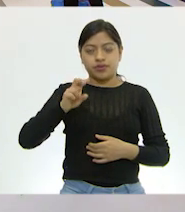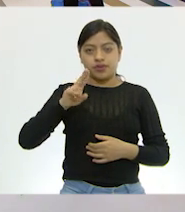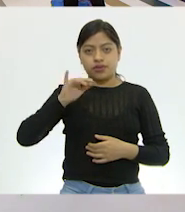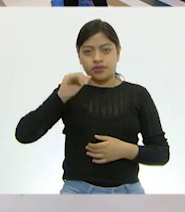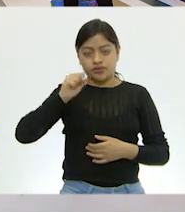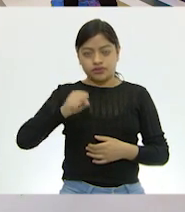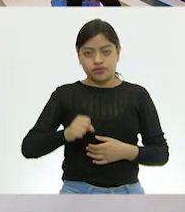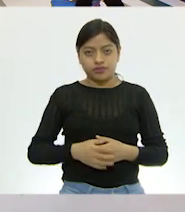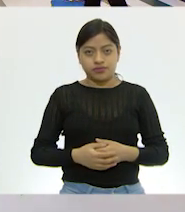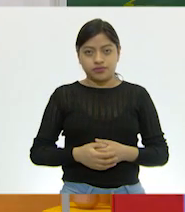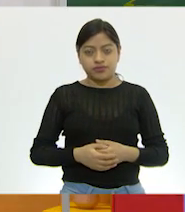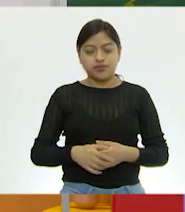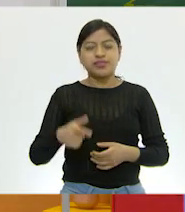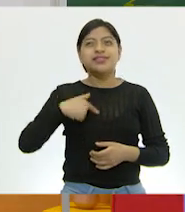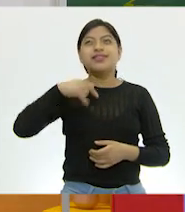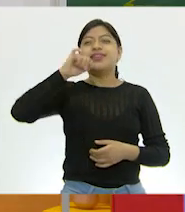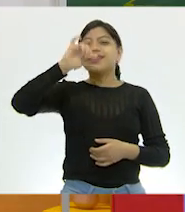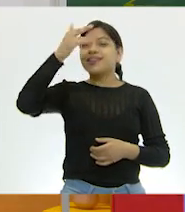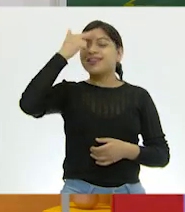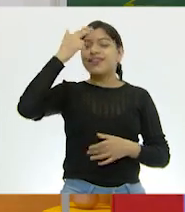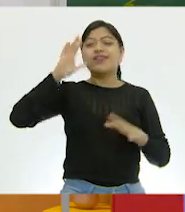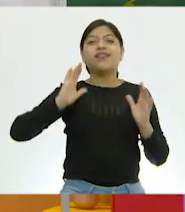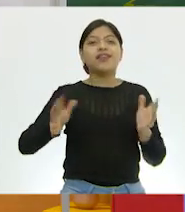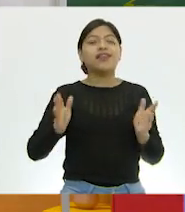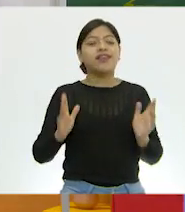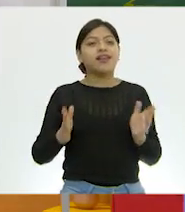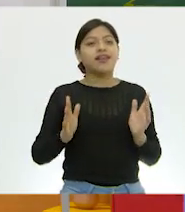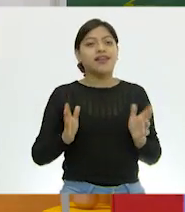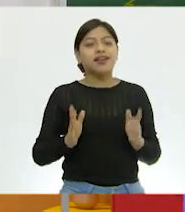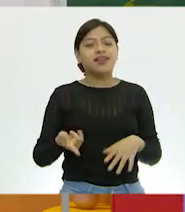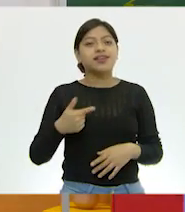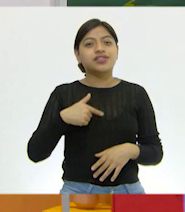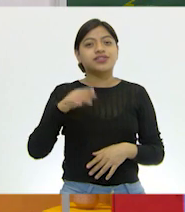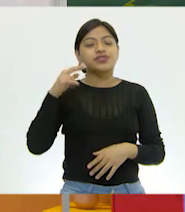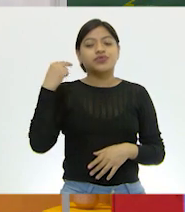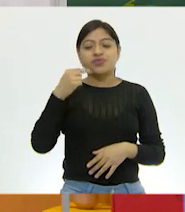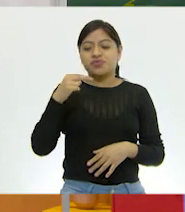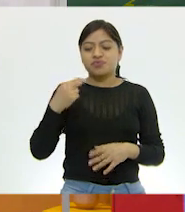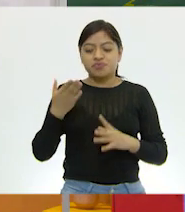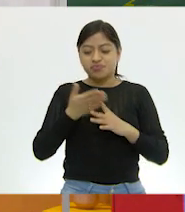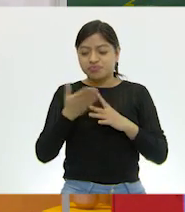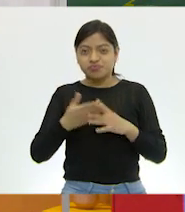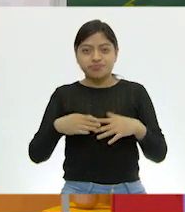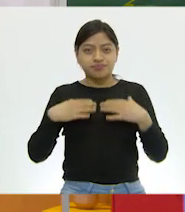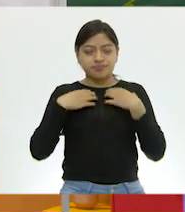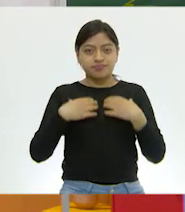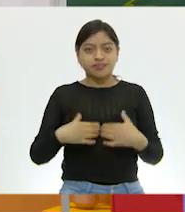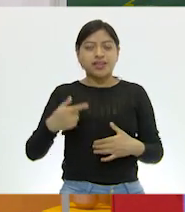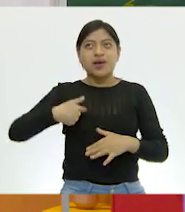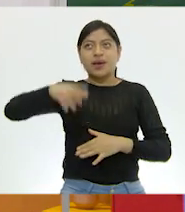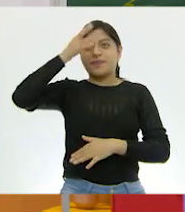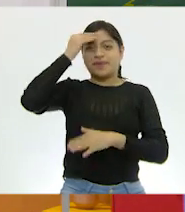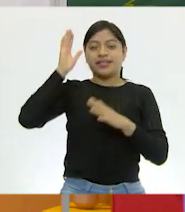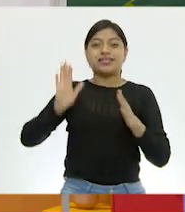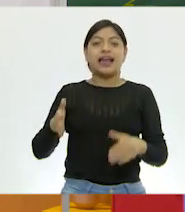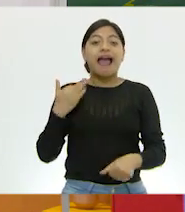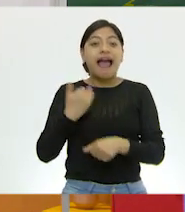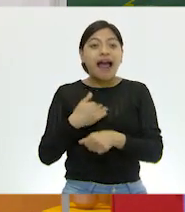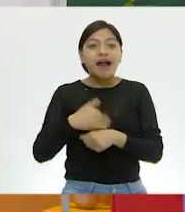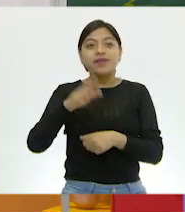Me estoy acordando más. Ahorita, mientras vas explicando, me estoy acordando de cosas que había aprendido antes y